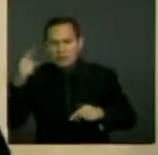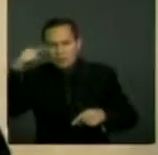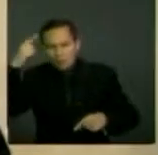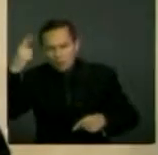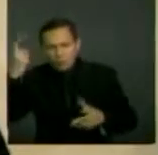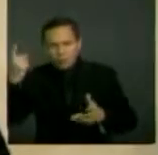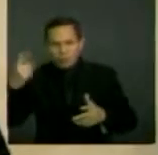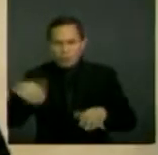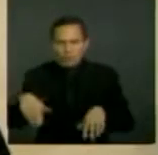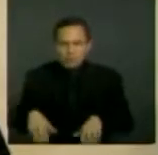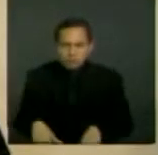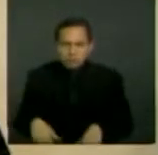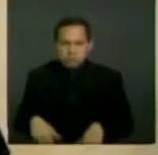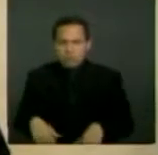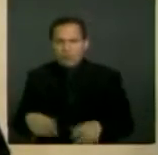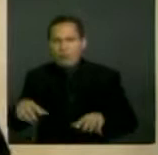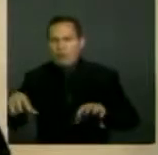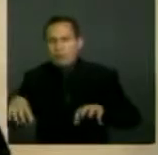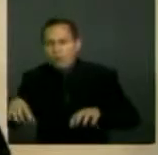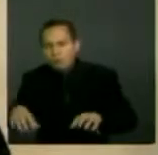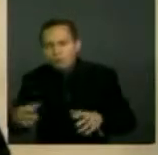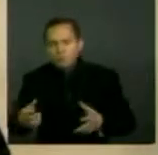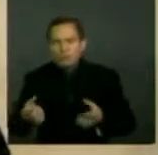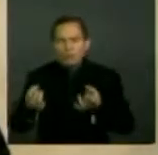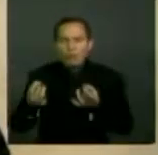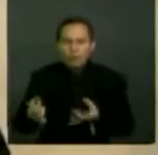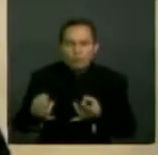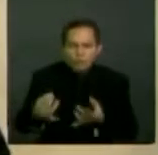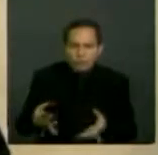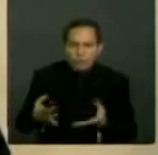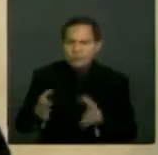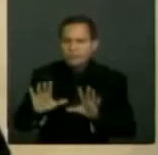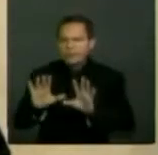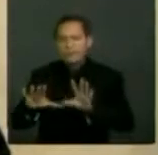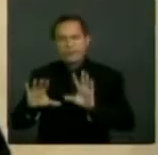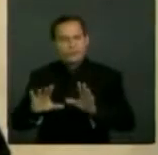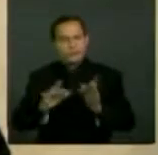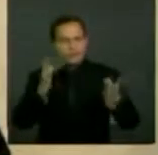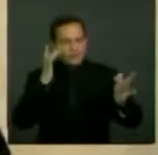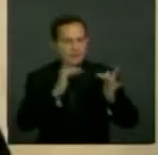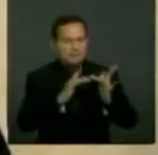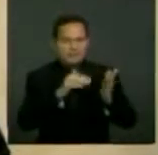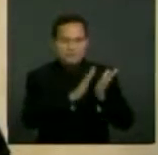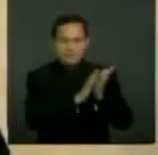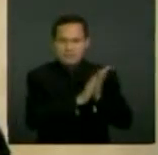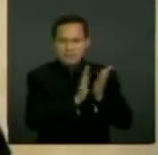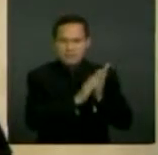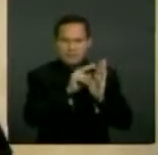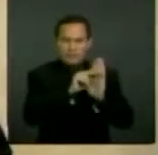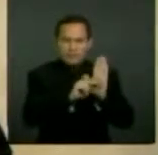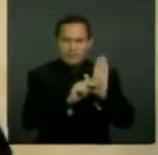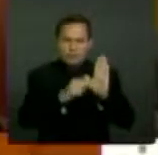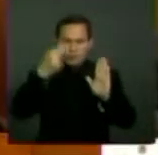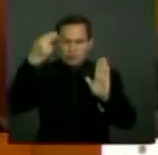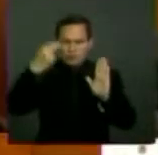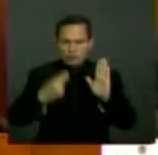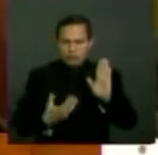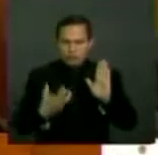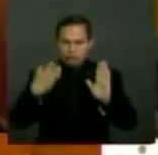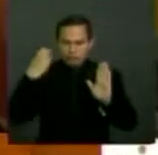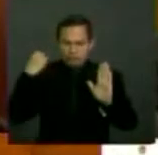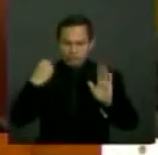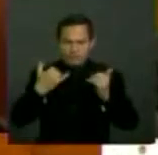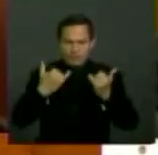mentecatas, idiotas, todos términos que han sido parte de nuestro marco normativo a lo largo de la historia. Incluso la constitución política